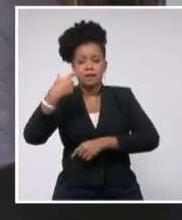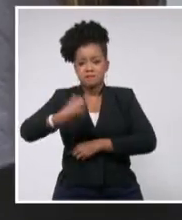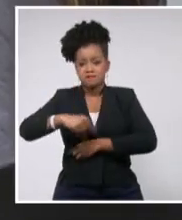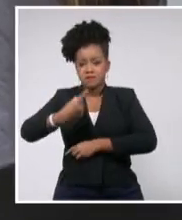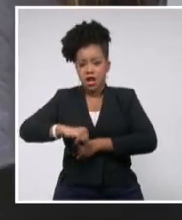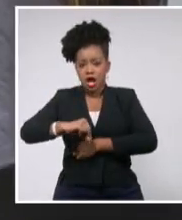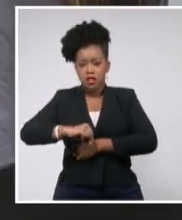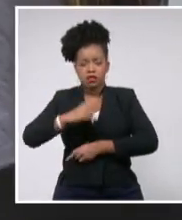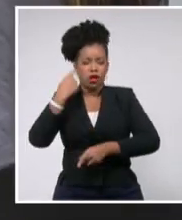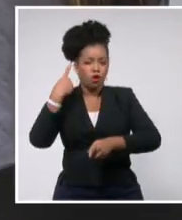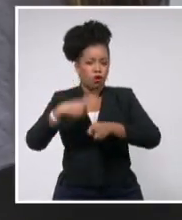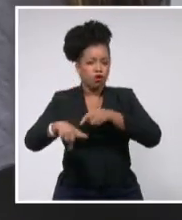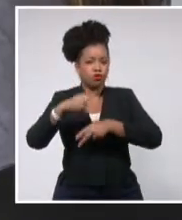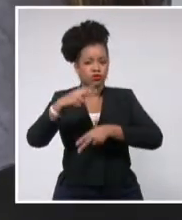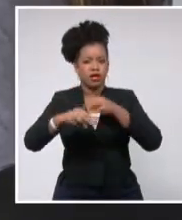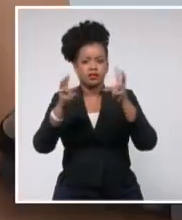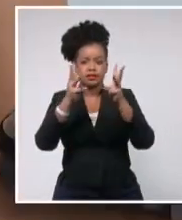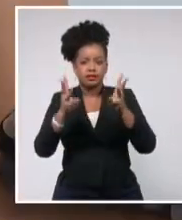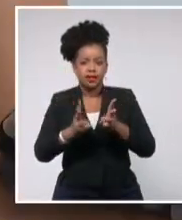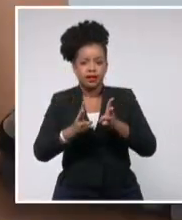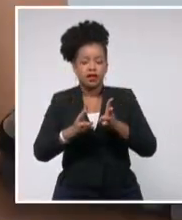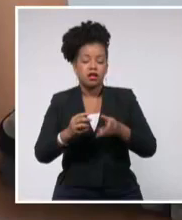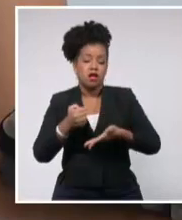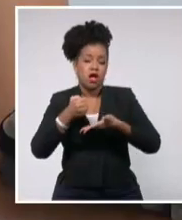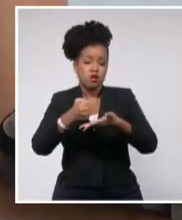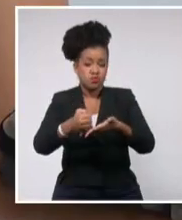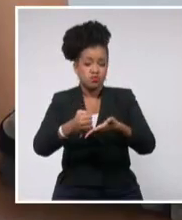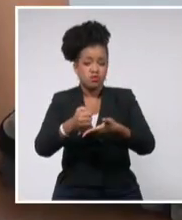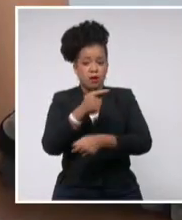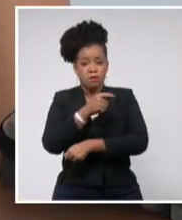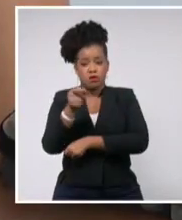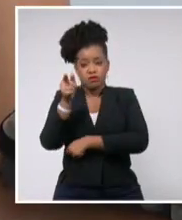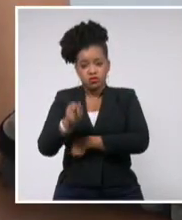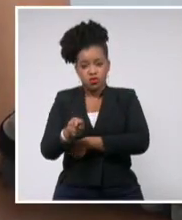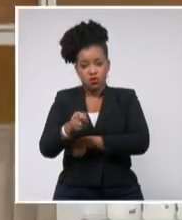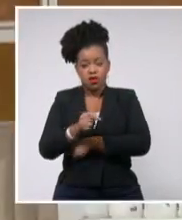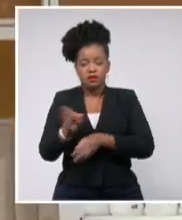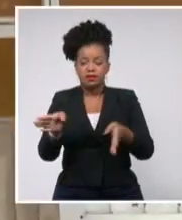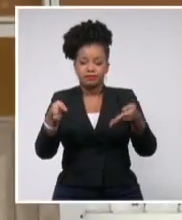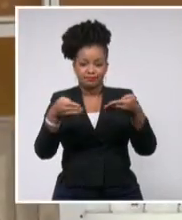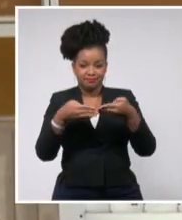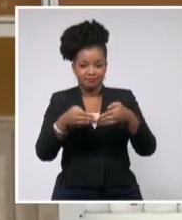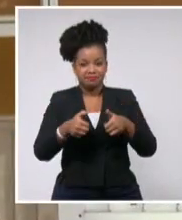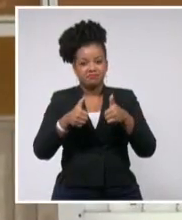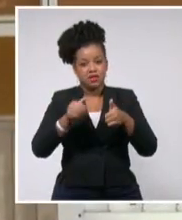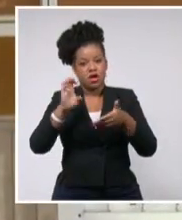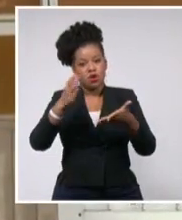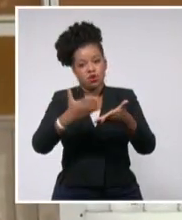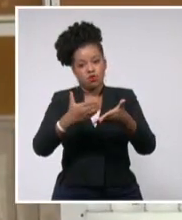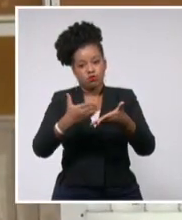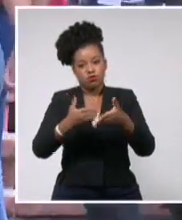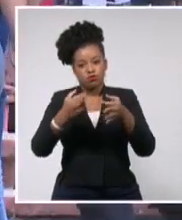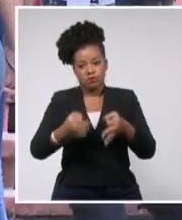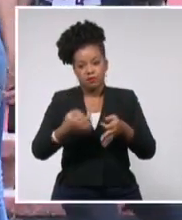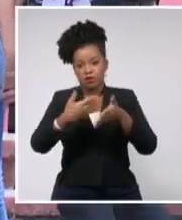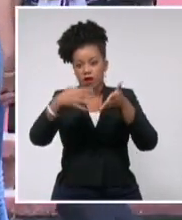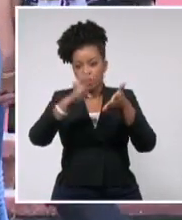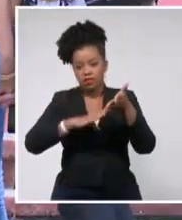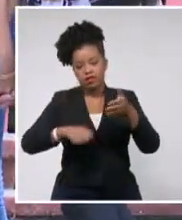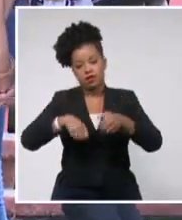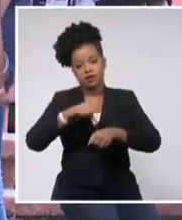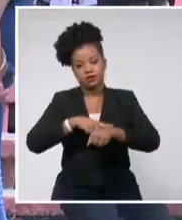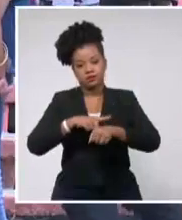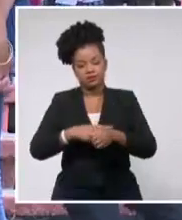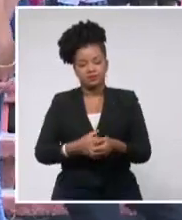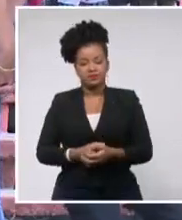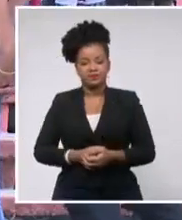acciones virtuales dirigidas por los profesores para concluir de manera satisfactoria el presente calendario académico. Desde Las